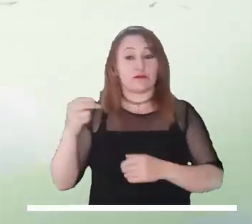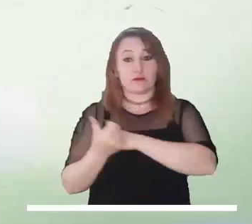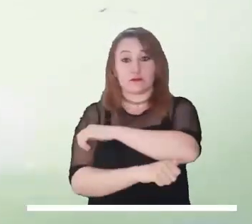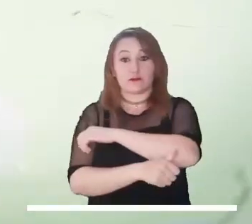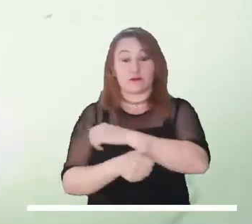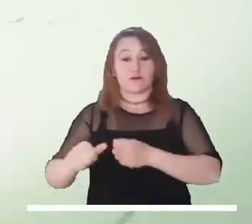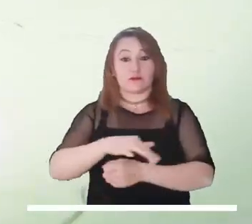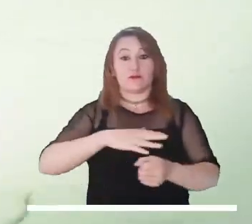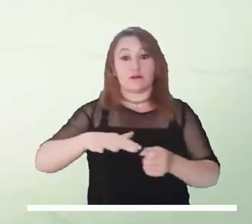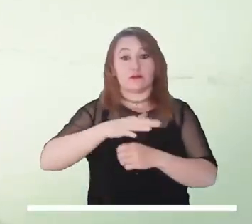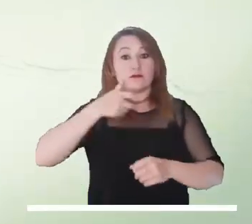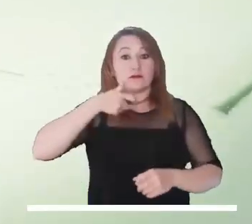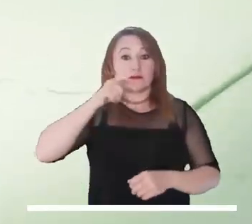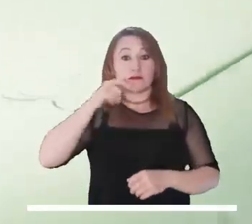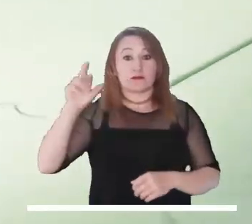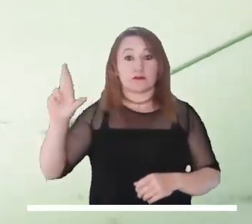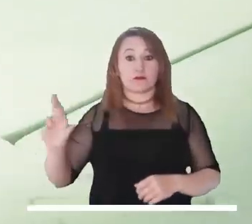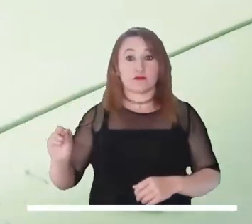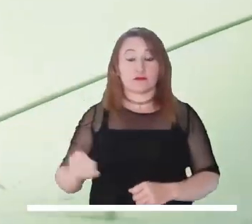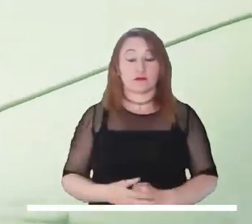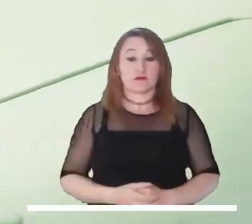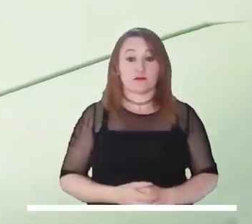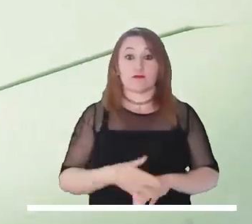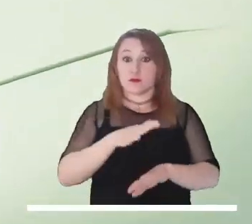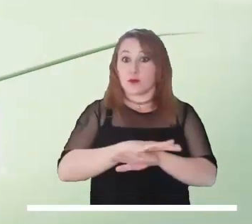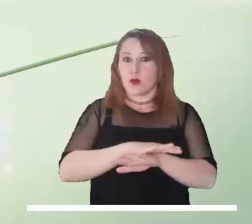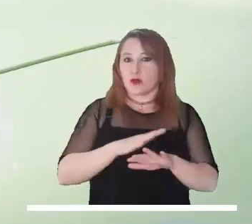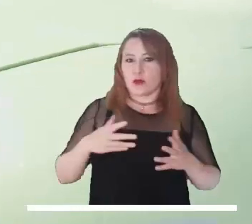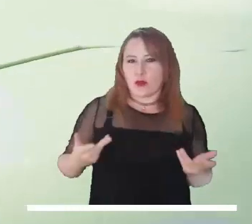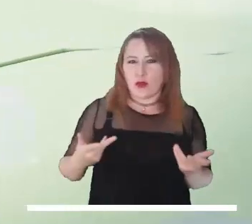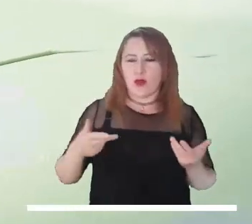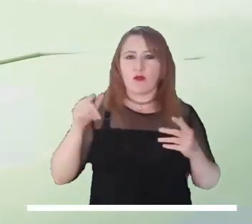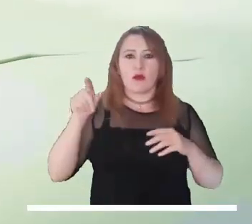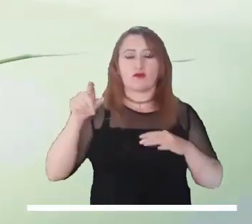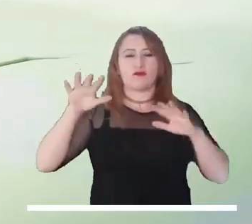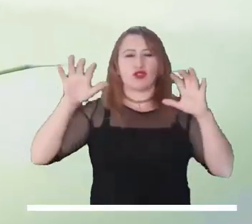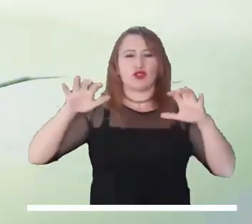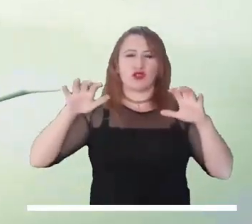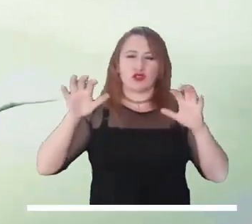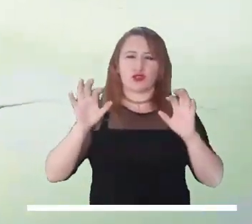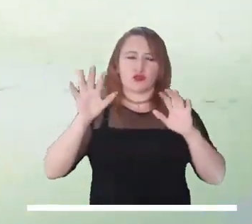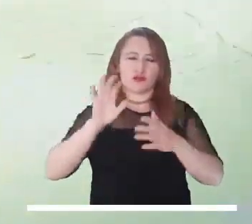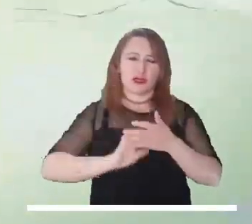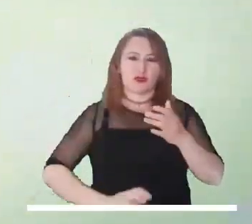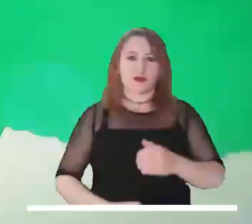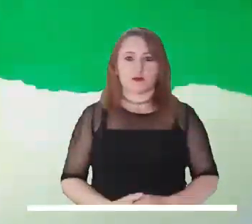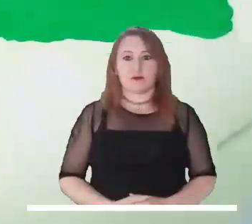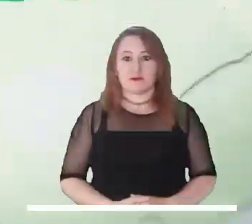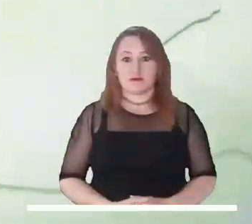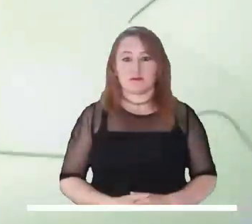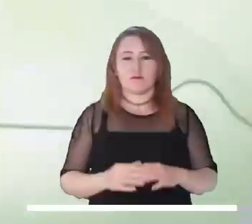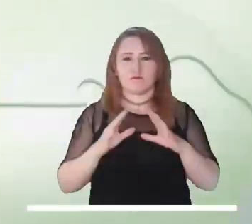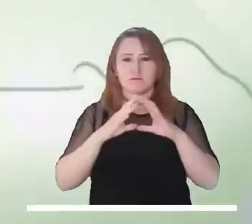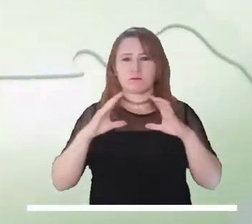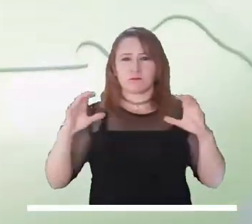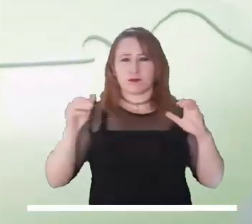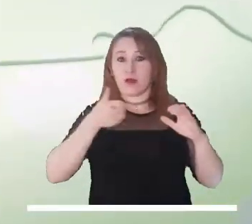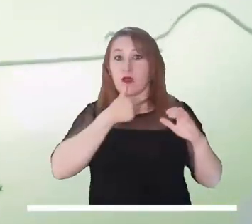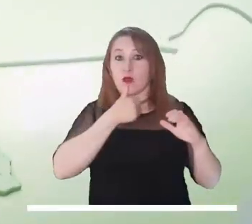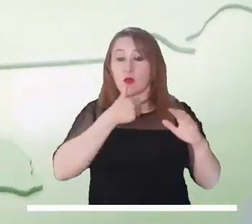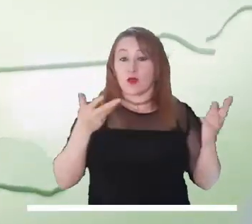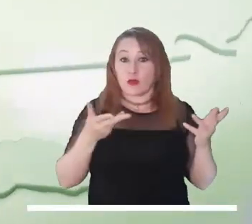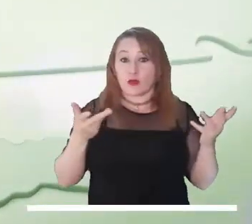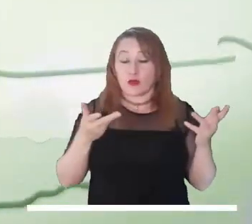Antioquia, Los Santanderes, Boyacá, Cundinamarca, Caldas y Rizaralda. Al finalizar la tarde se espera que disminuyan las